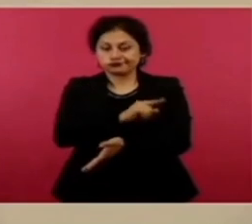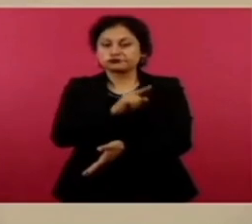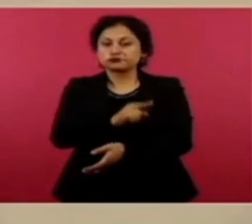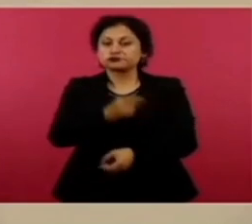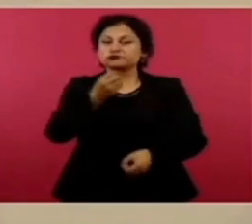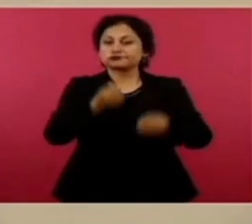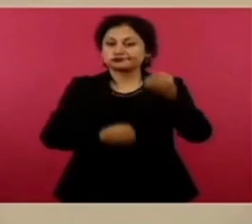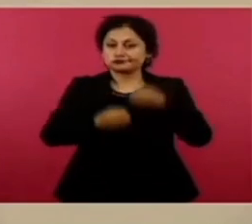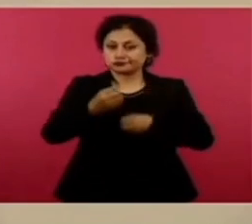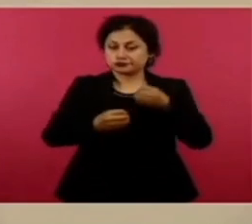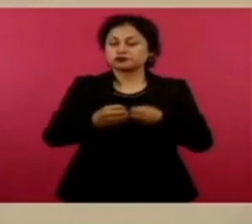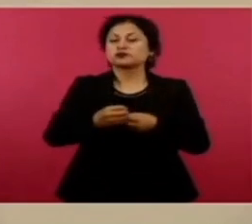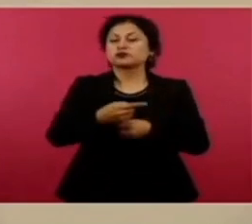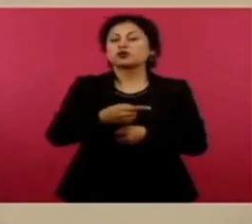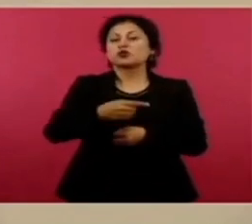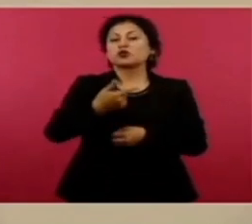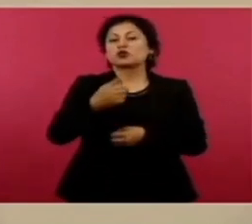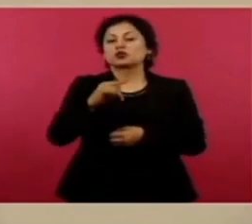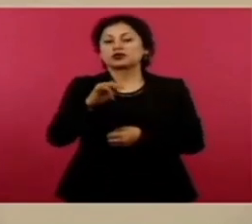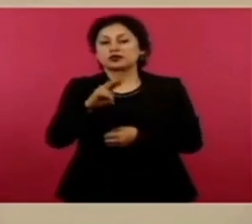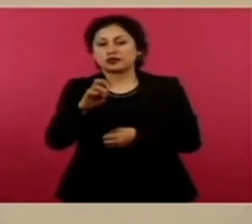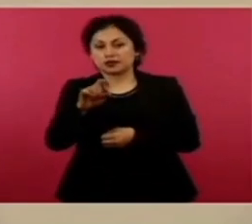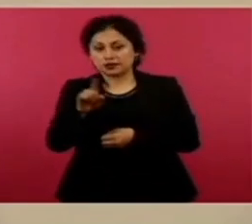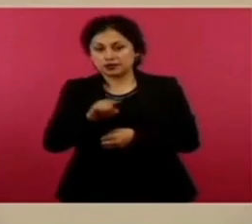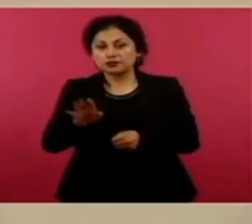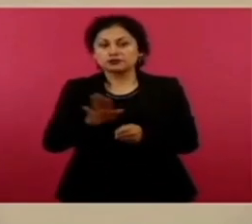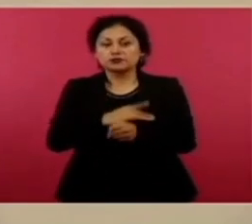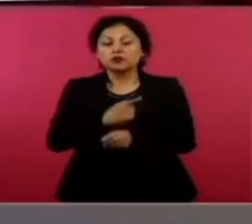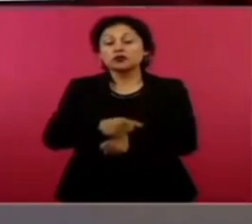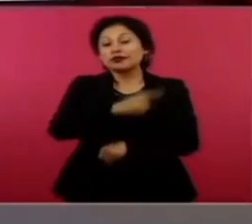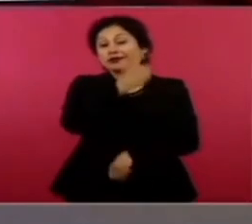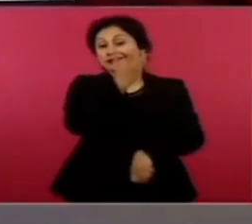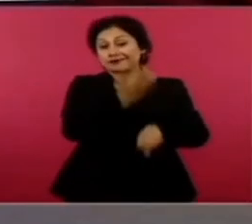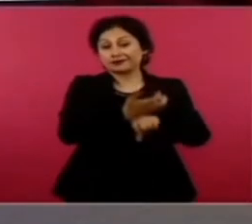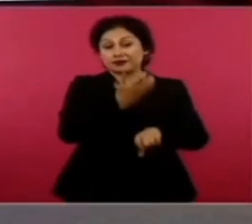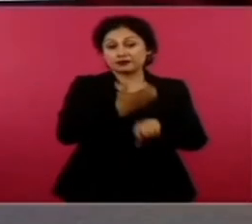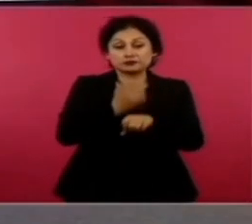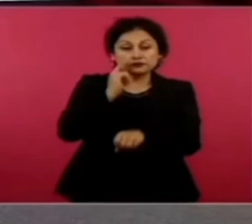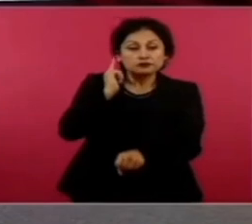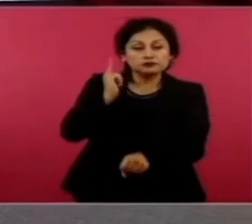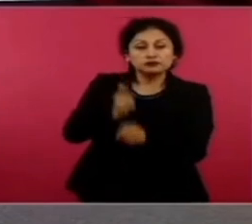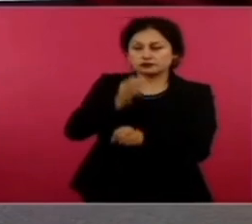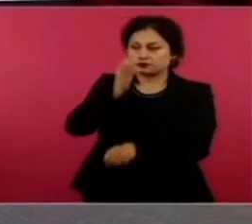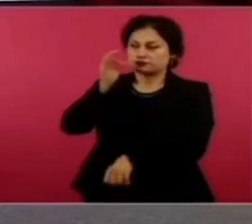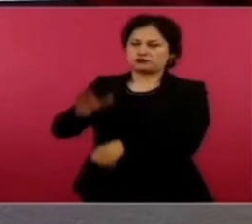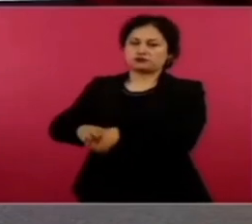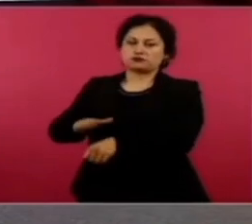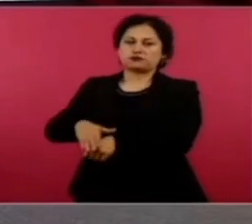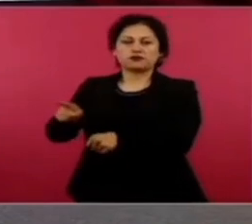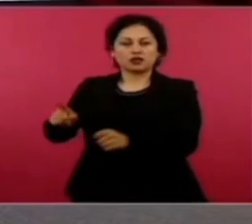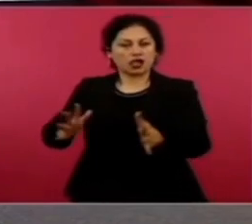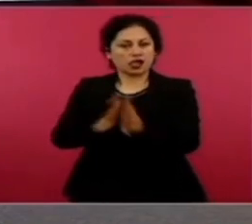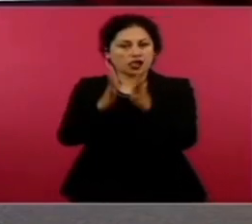vinculado a una red de robo de huachicol en la alcaldía Gustavo Amadero.